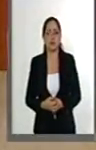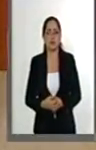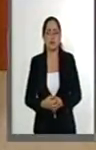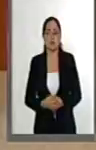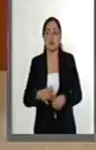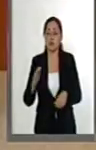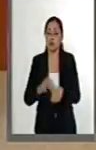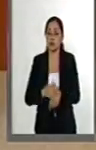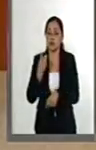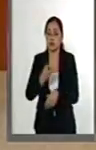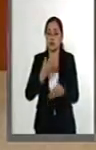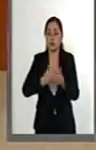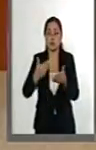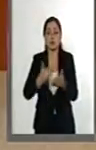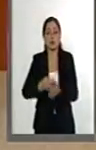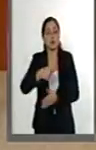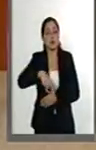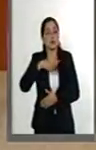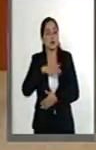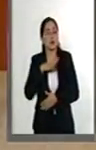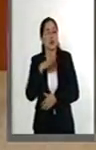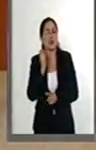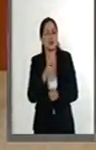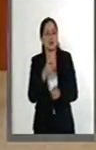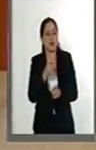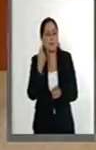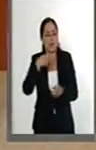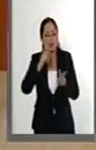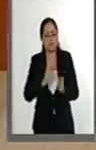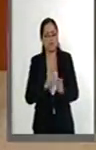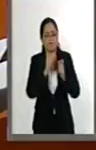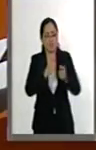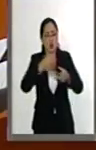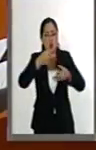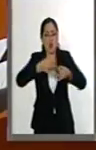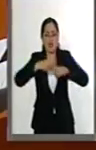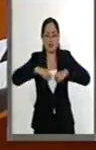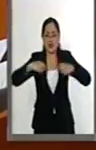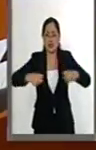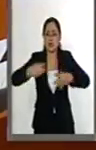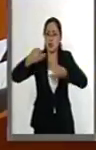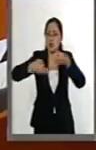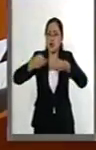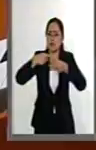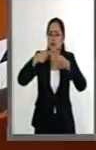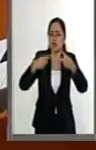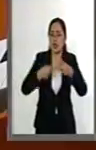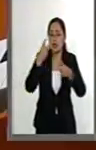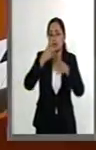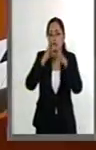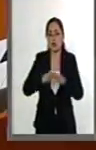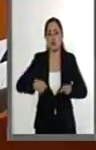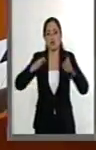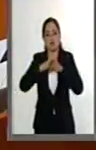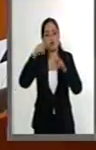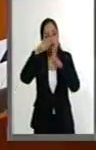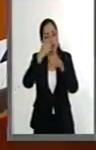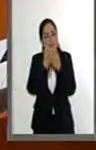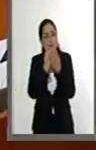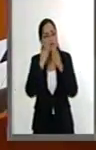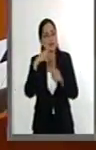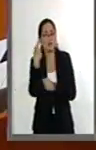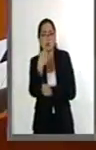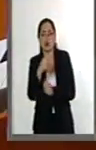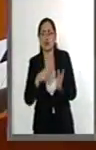Por eso hoy, la temporalidad de las designaciones de jueces y magistrados es la piedra angular de la independencia y autonomía